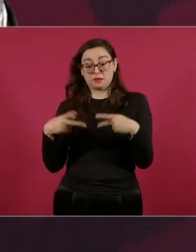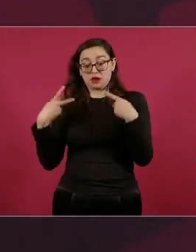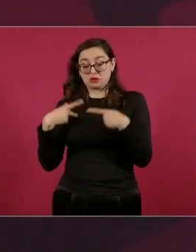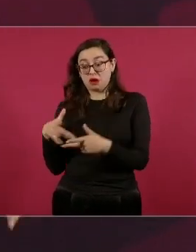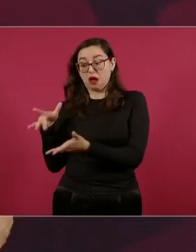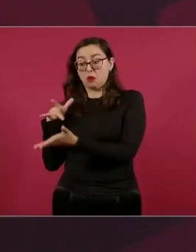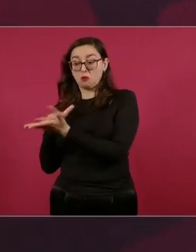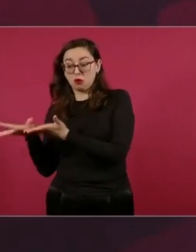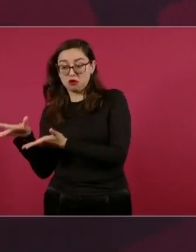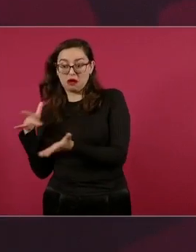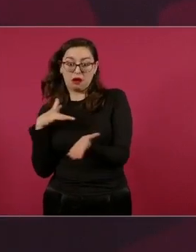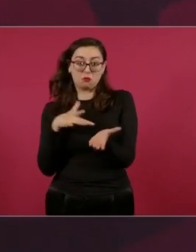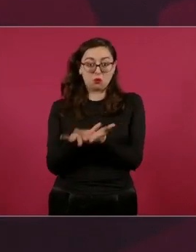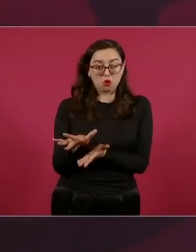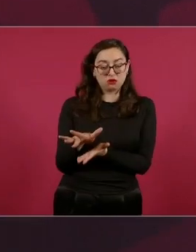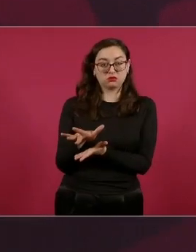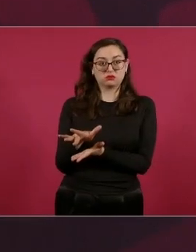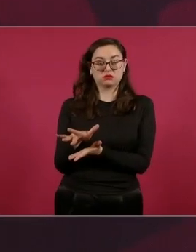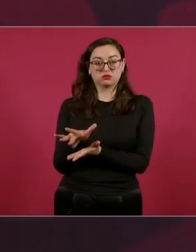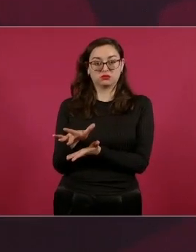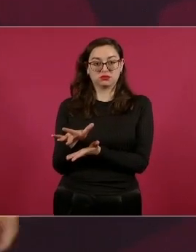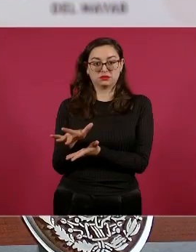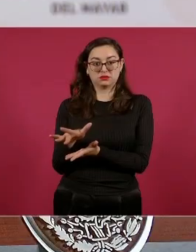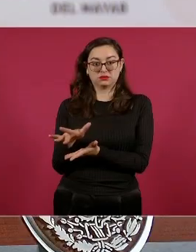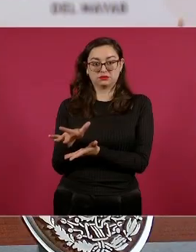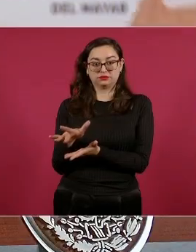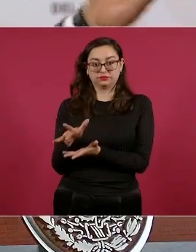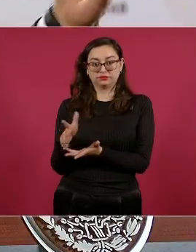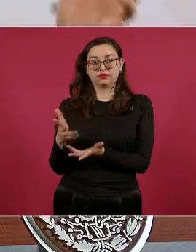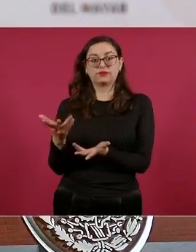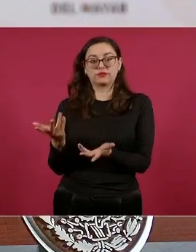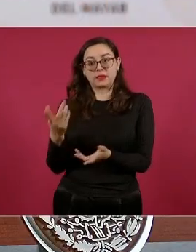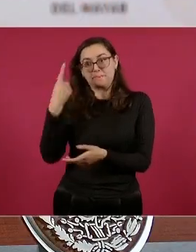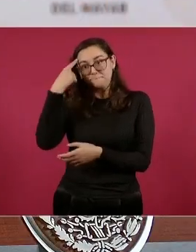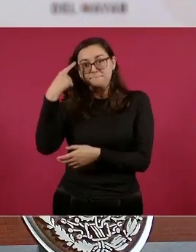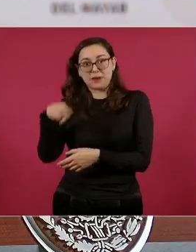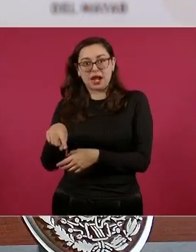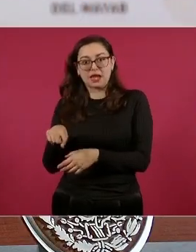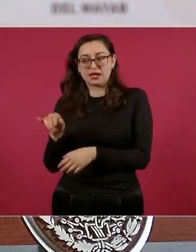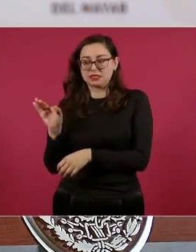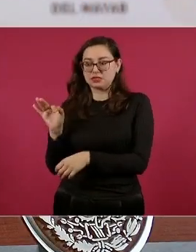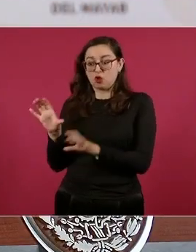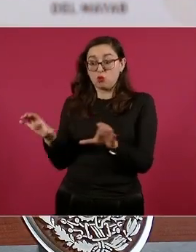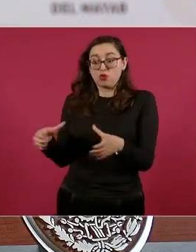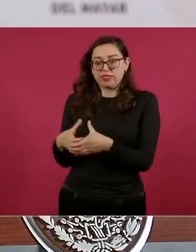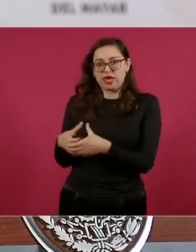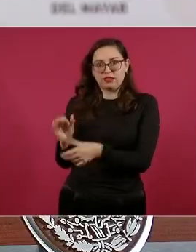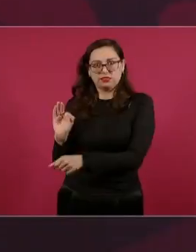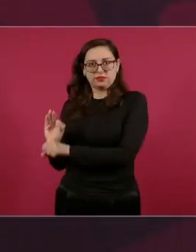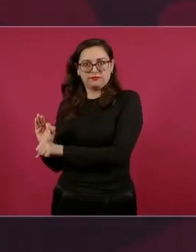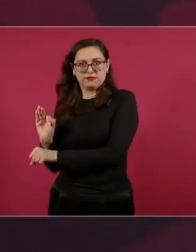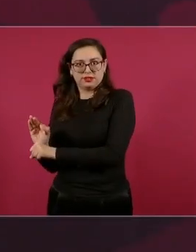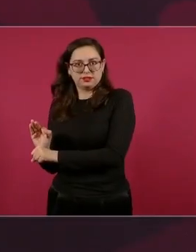apoyo de las comunidades